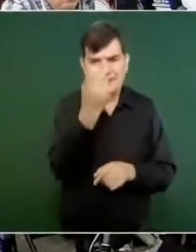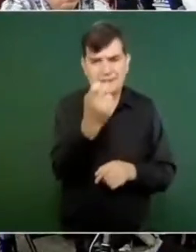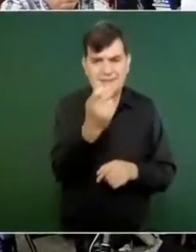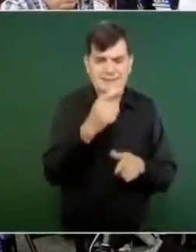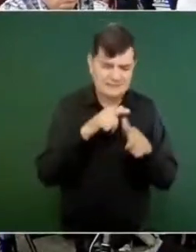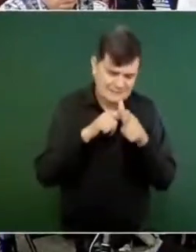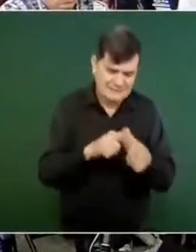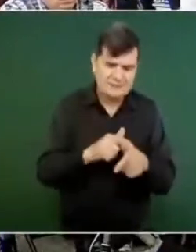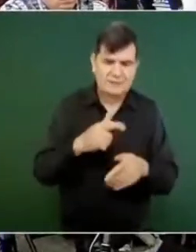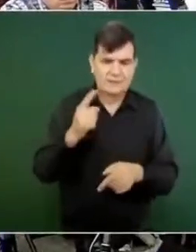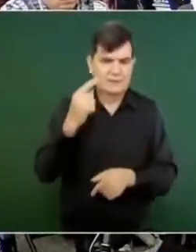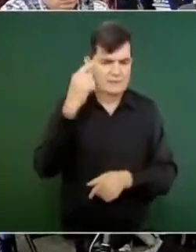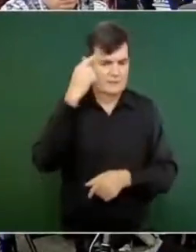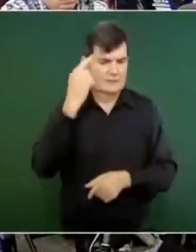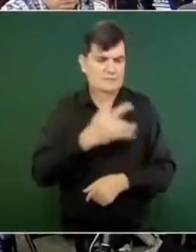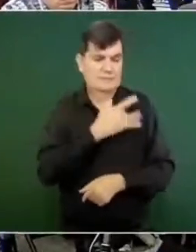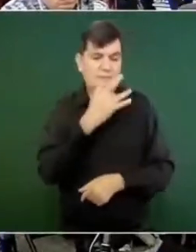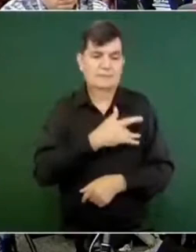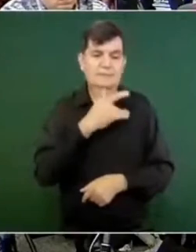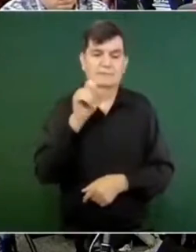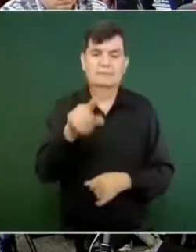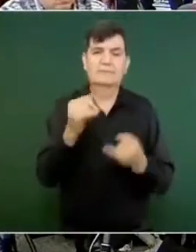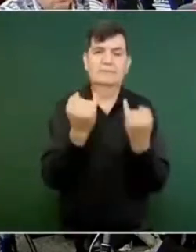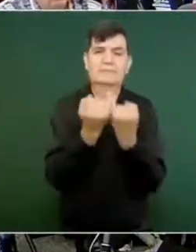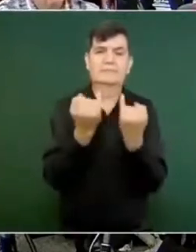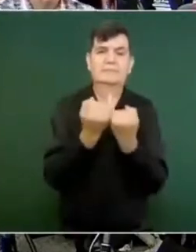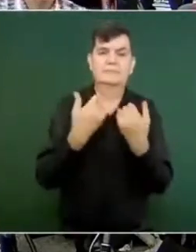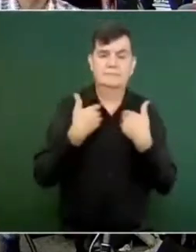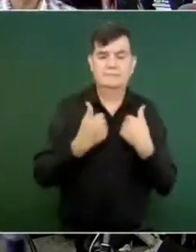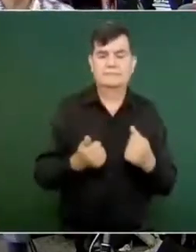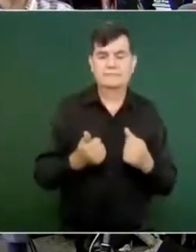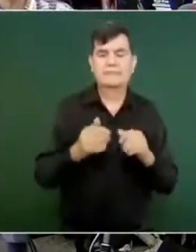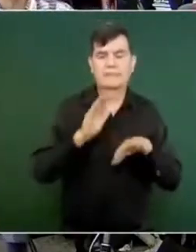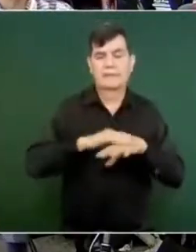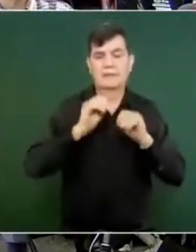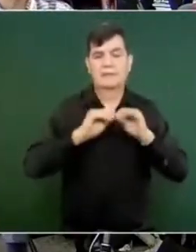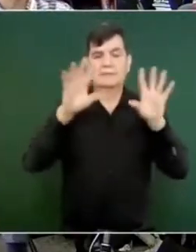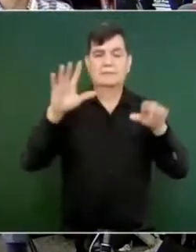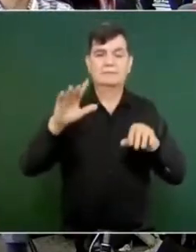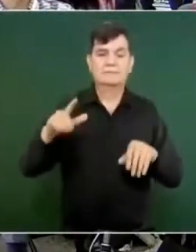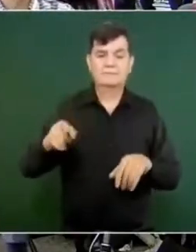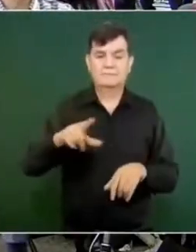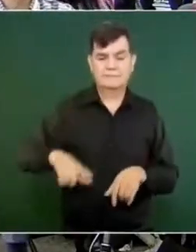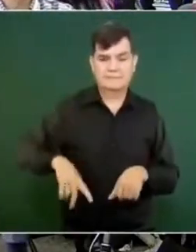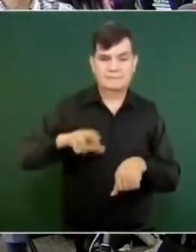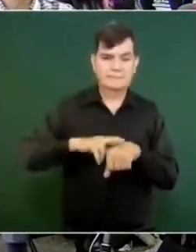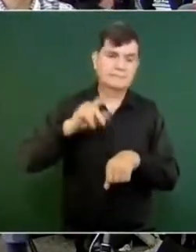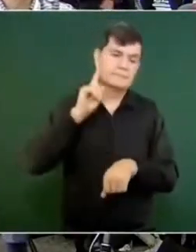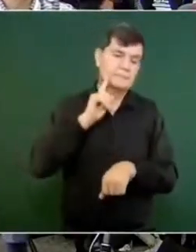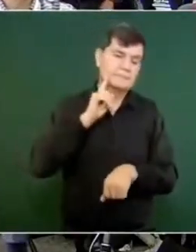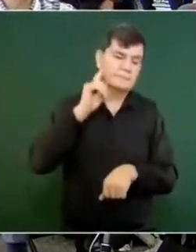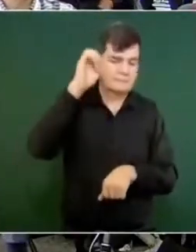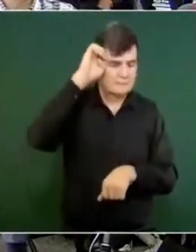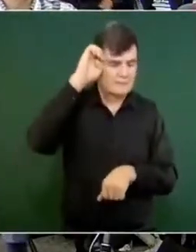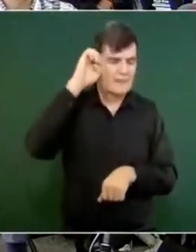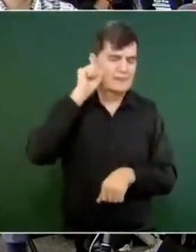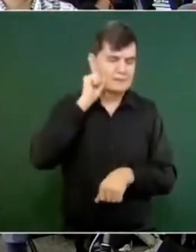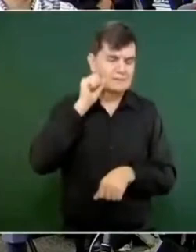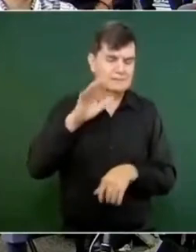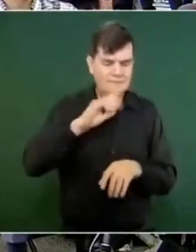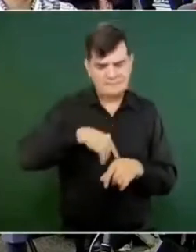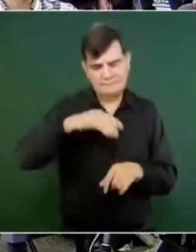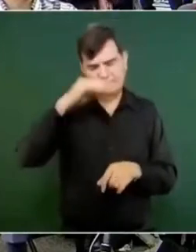siga siendo considerado, esto también entiendo yo, ya lo sabe la gobernadora aquí presente, que sigan siendo